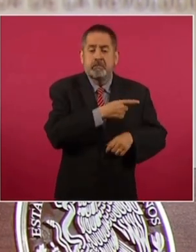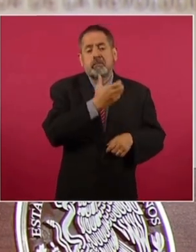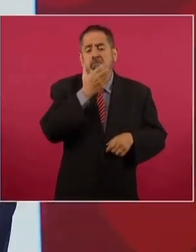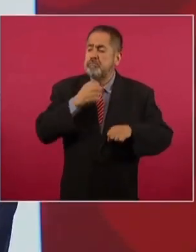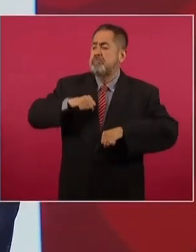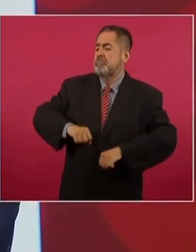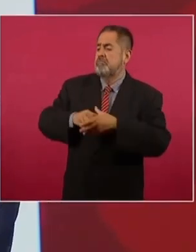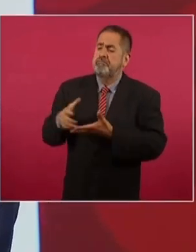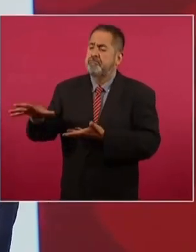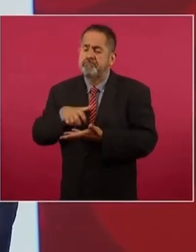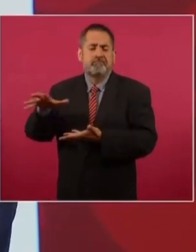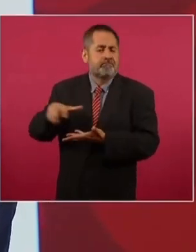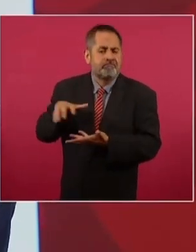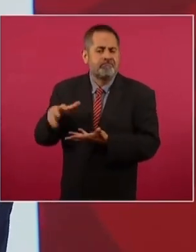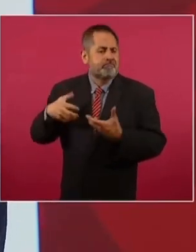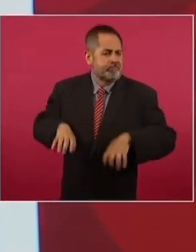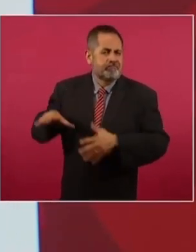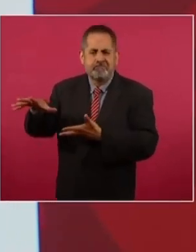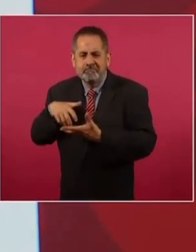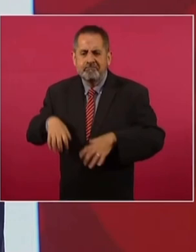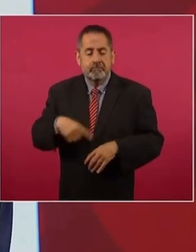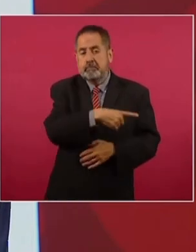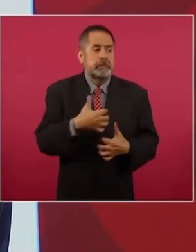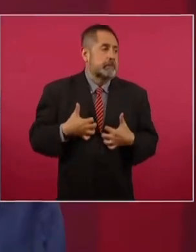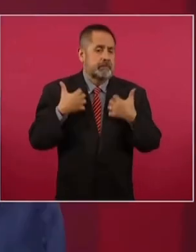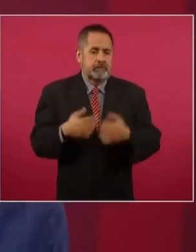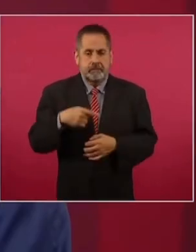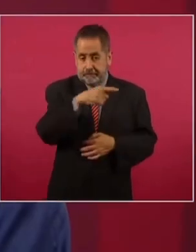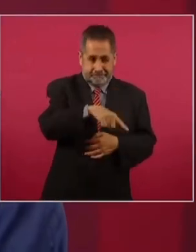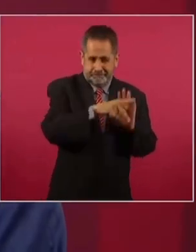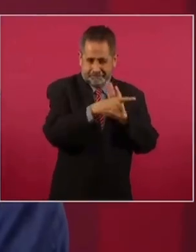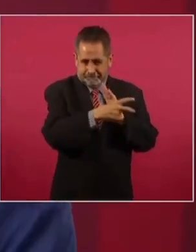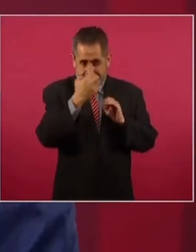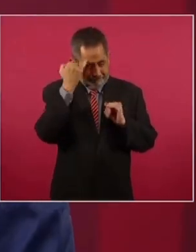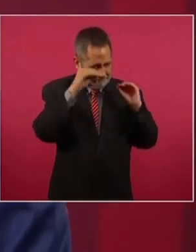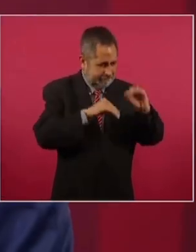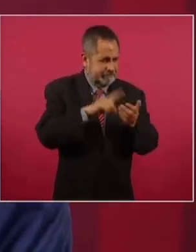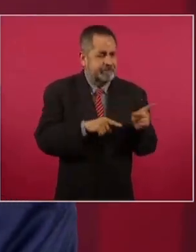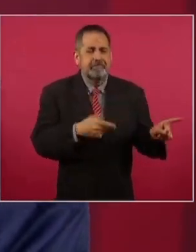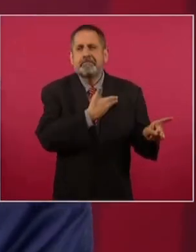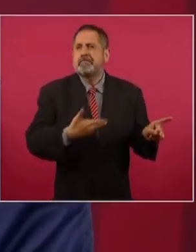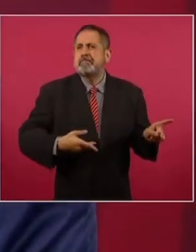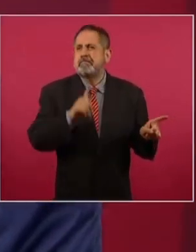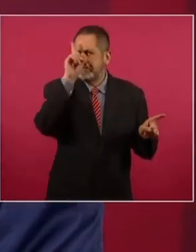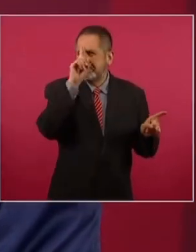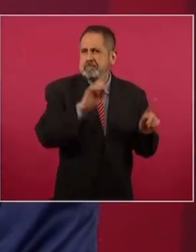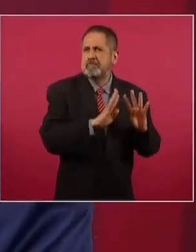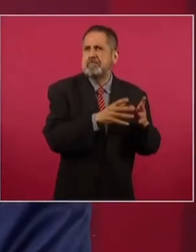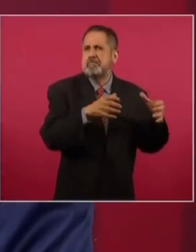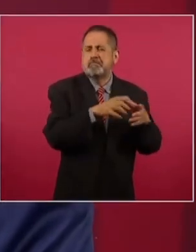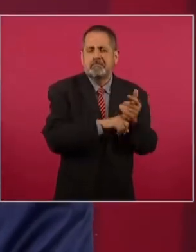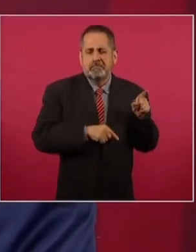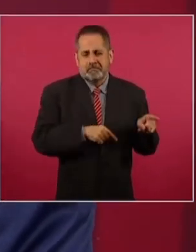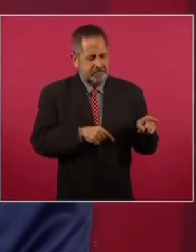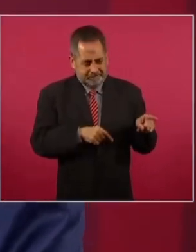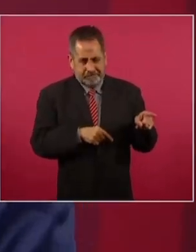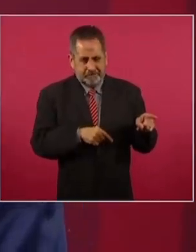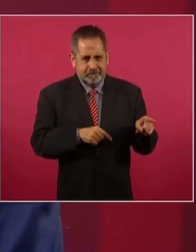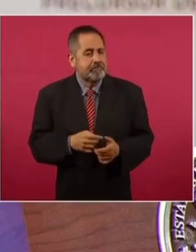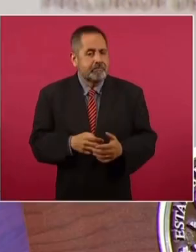acostumbrados a saquear, a robar. Esto es hechura del presidente del Consejo de